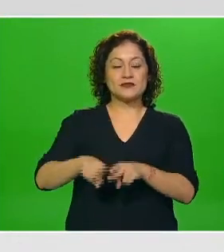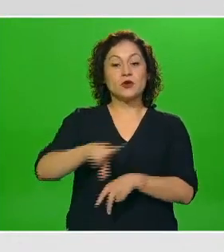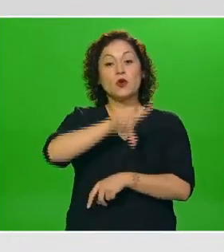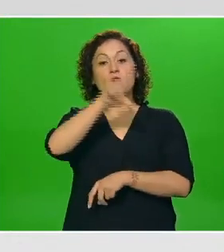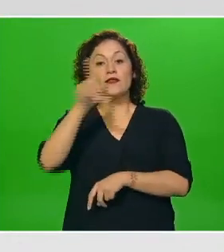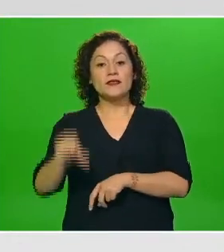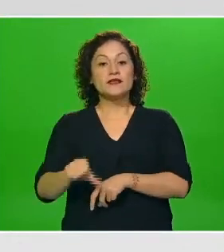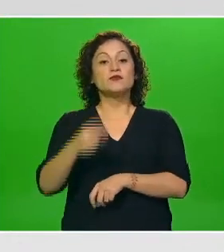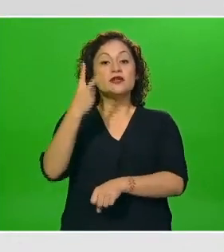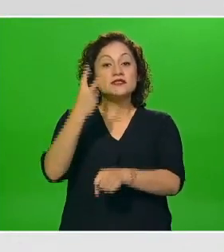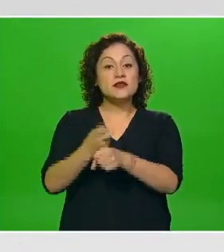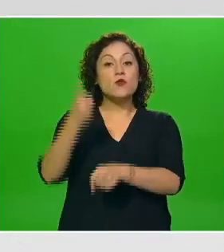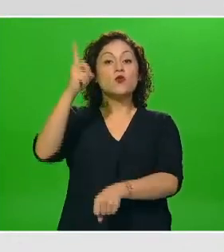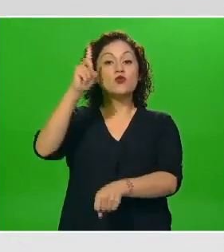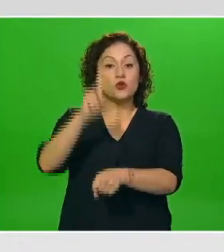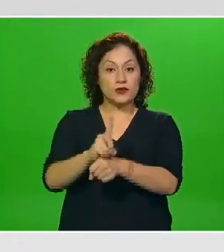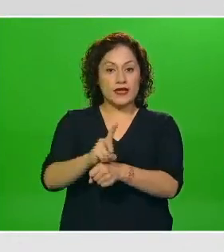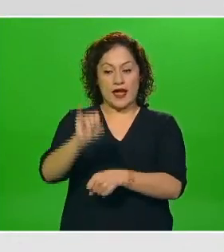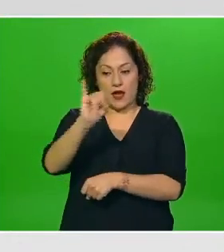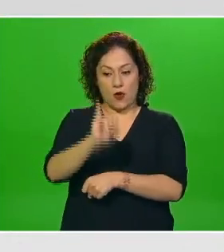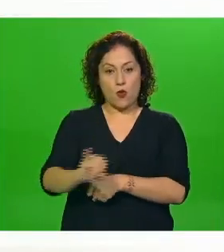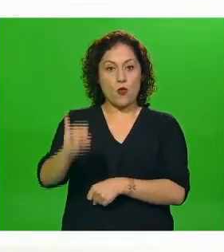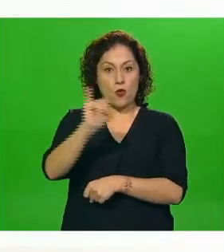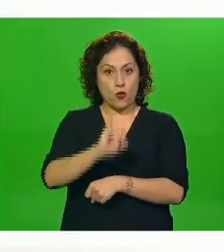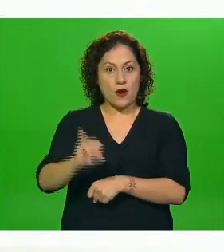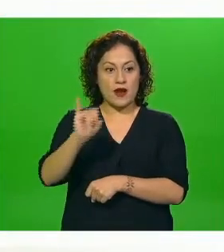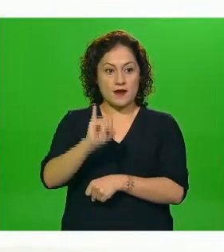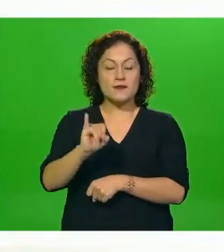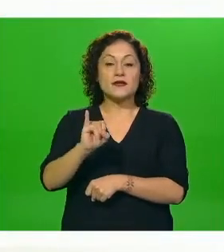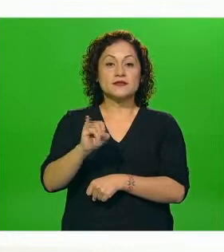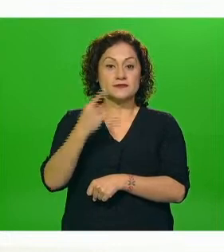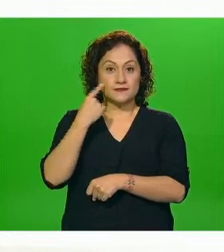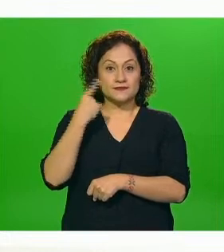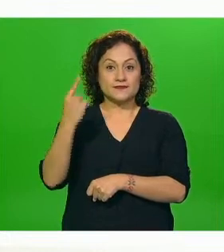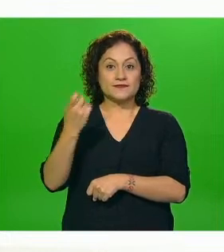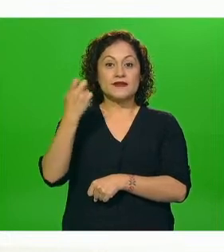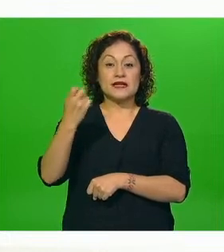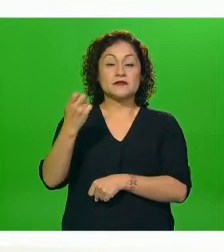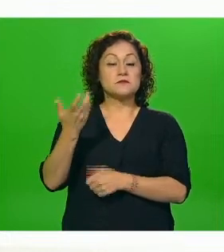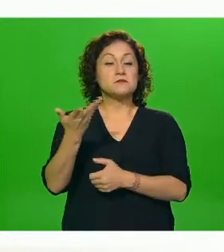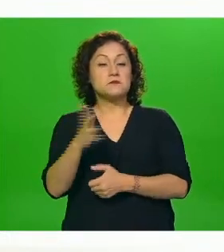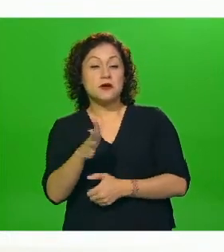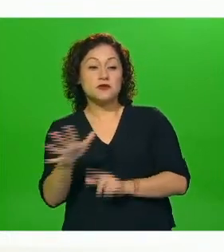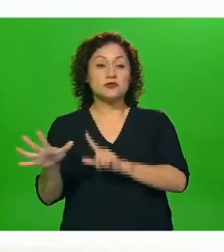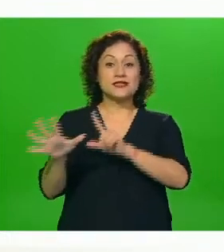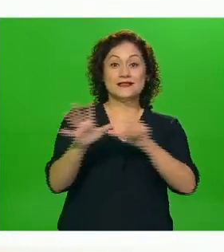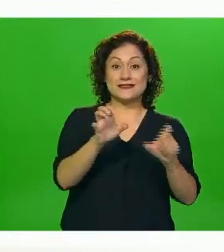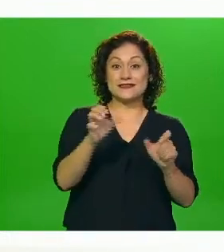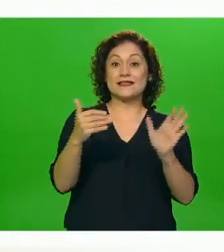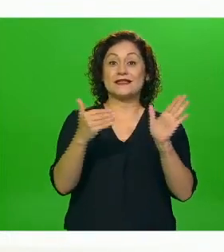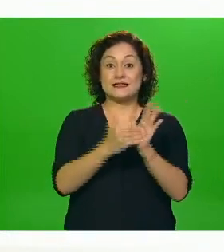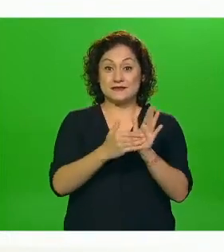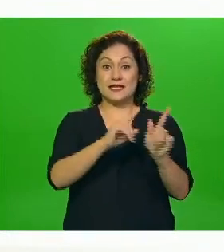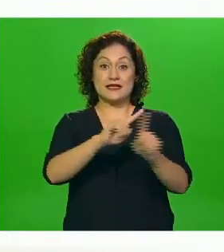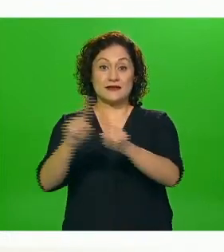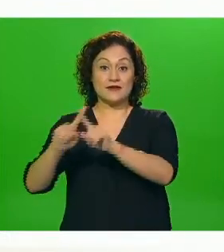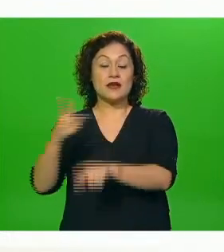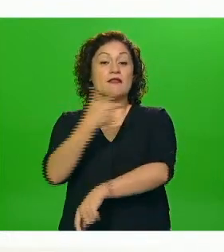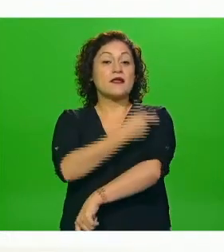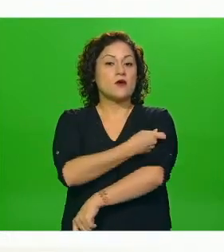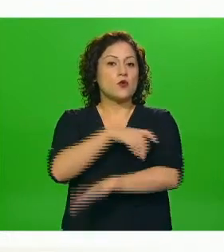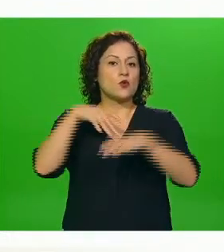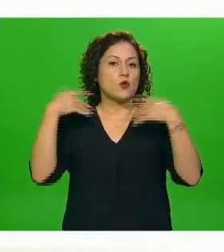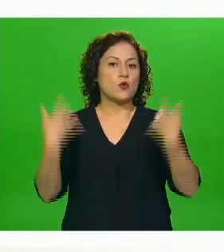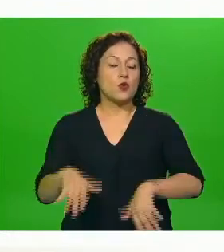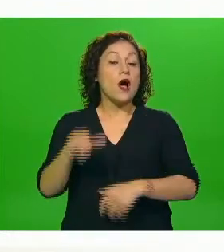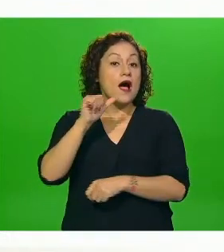día el jueves fue el segundo día con más dosis aplicadas un poco más de 600 mil dosis y vean que el día de ayer